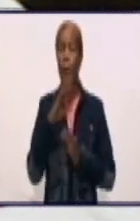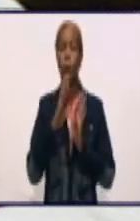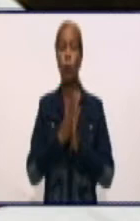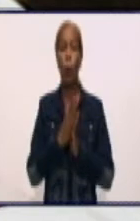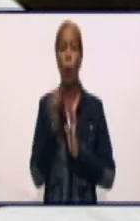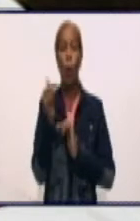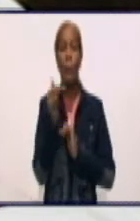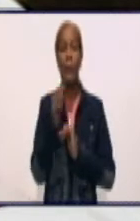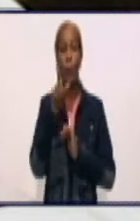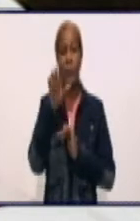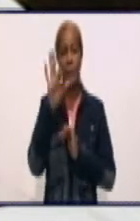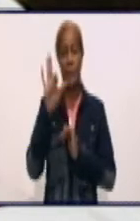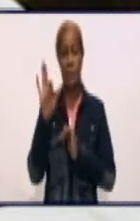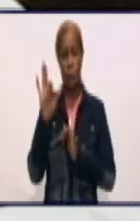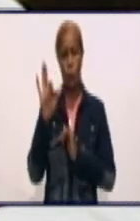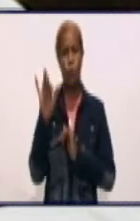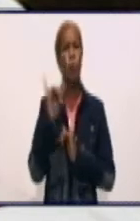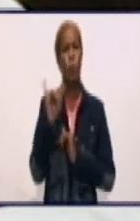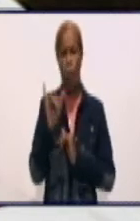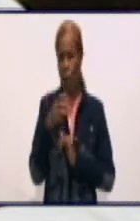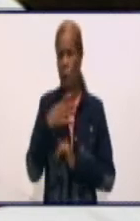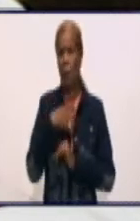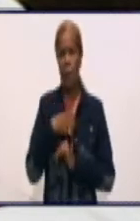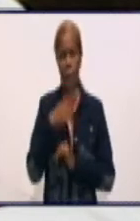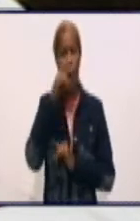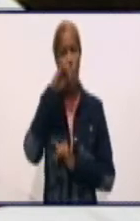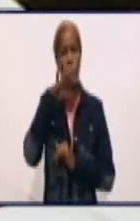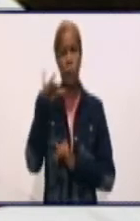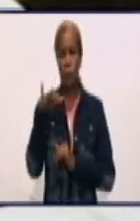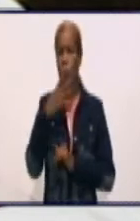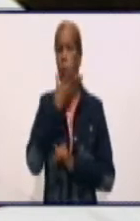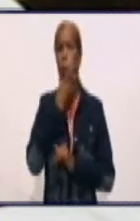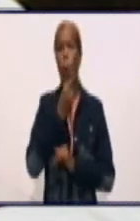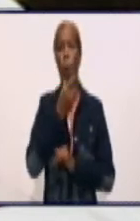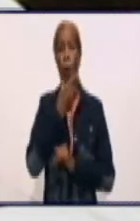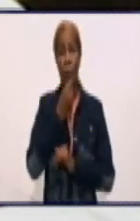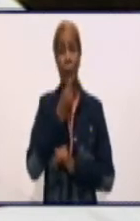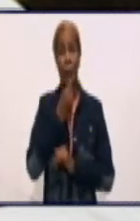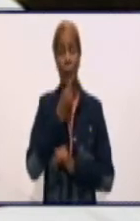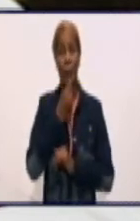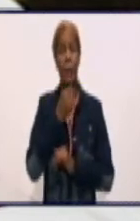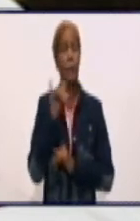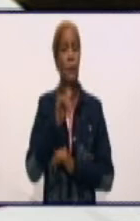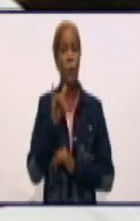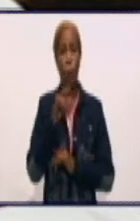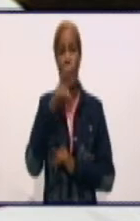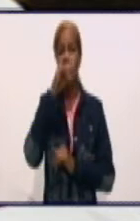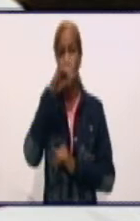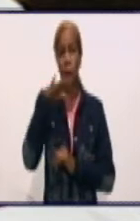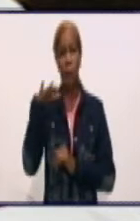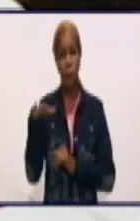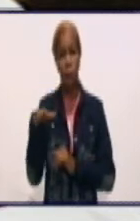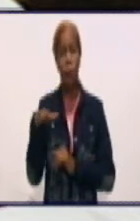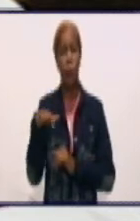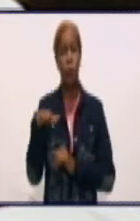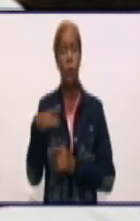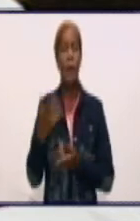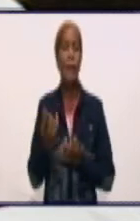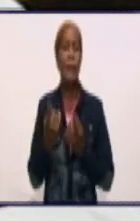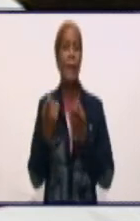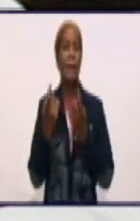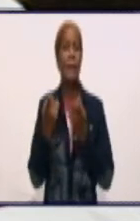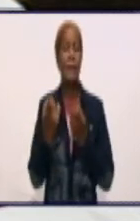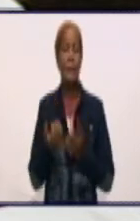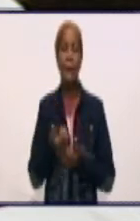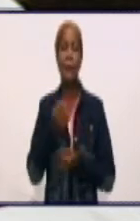edad. Tenemos niños adolescentes, niños que requieren parte de psicología, le damos psicología a las madres, le damos psicología a los